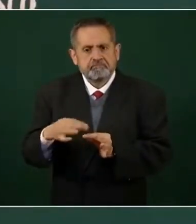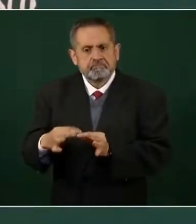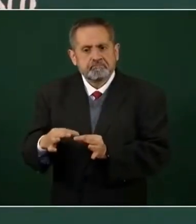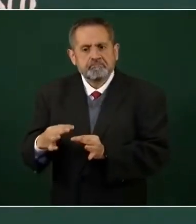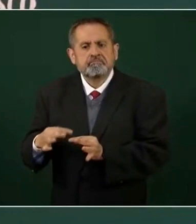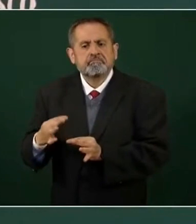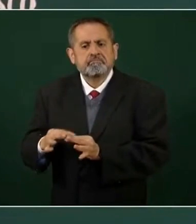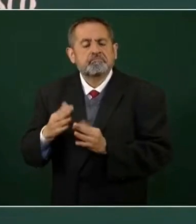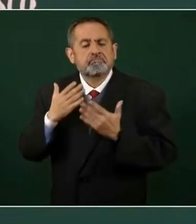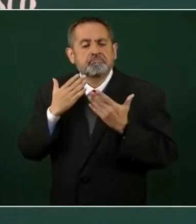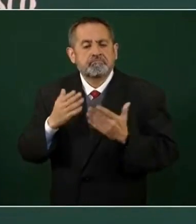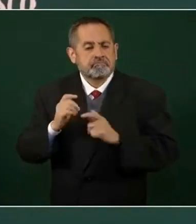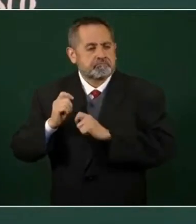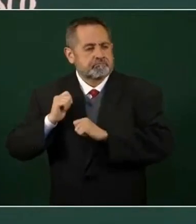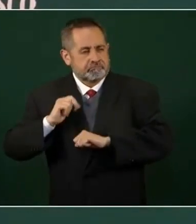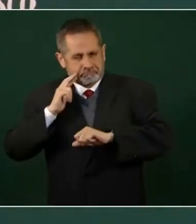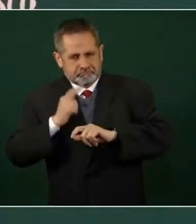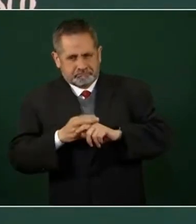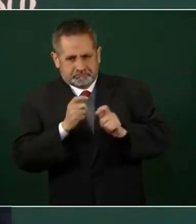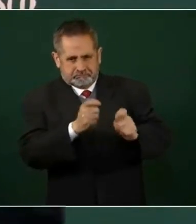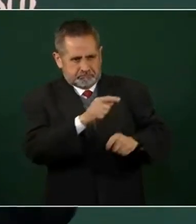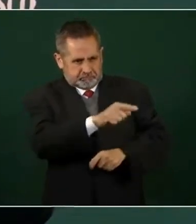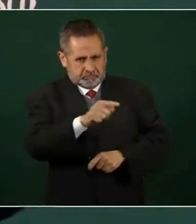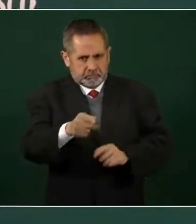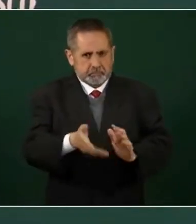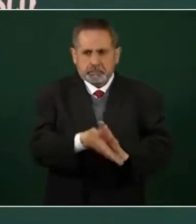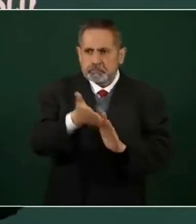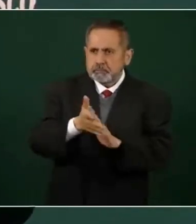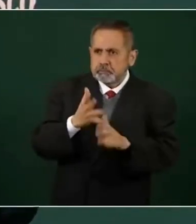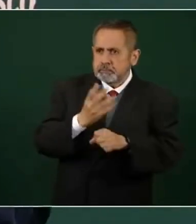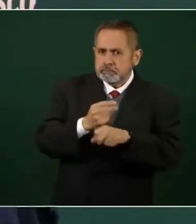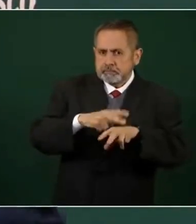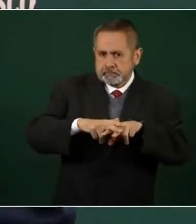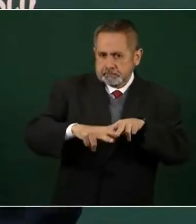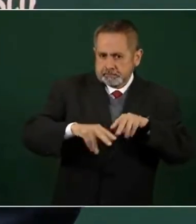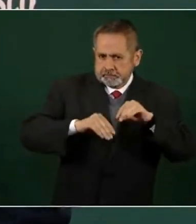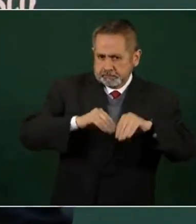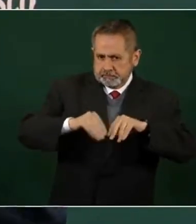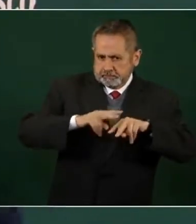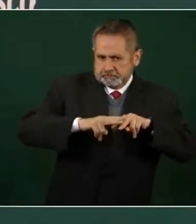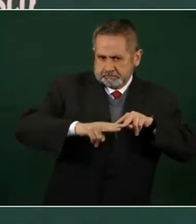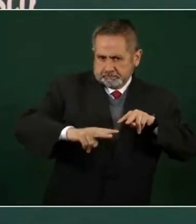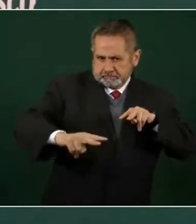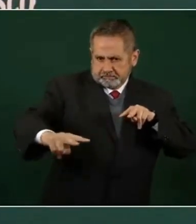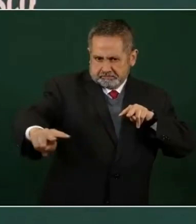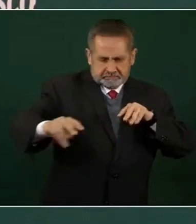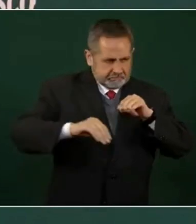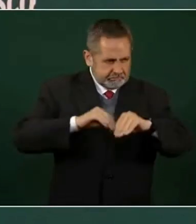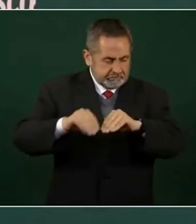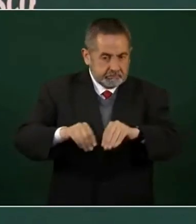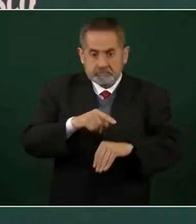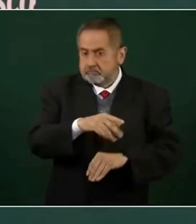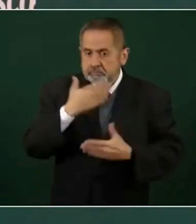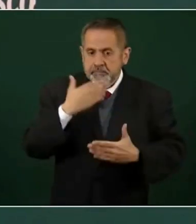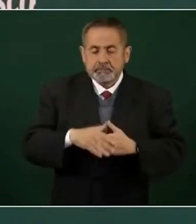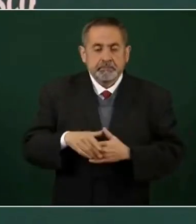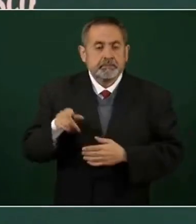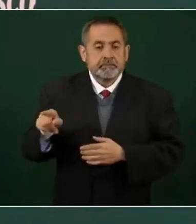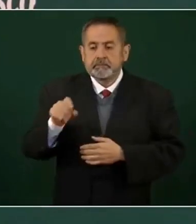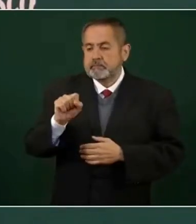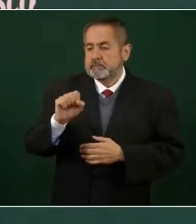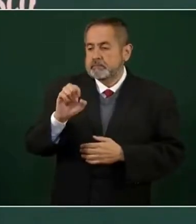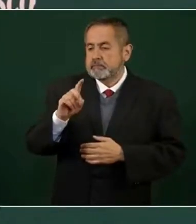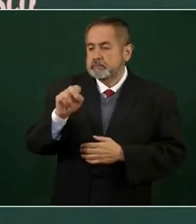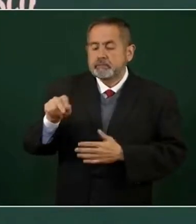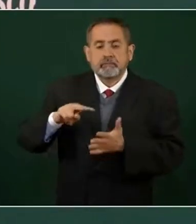encargadas de la construcción de todos los tramos, la Secretaría de Defensa, los